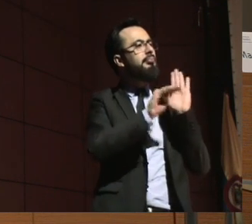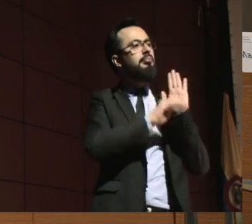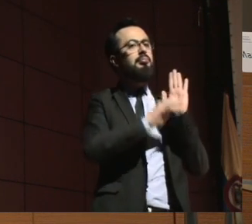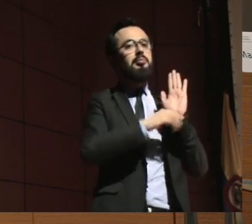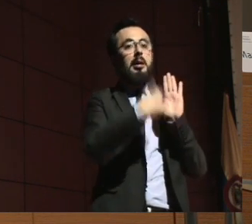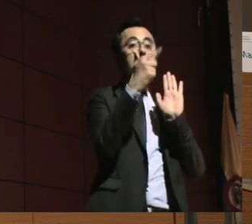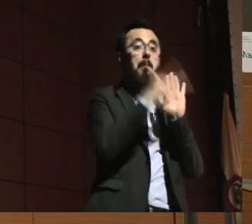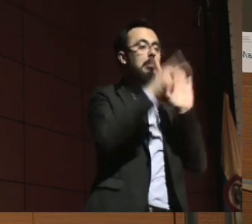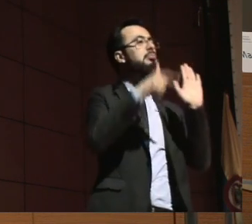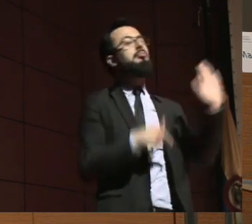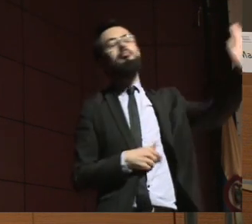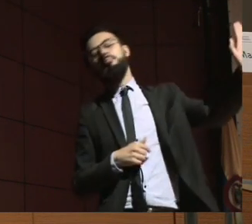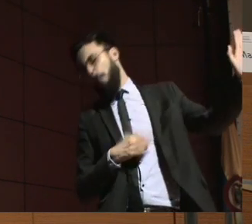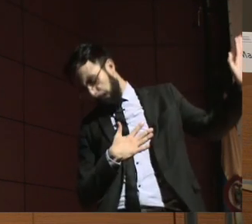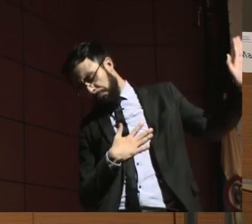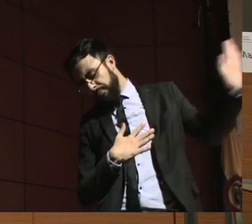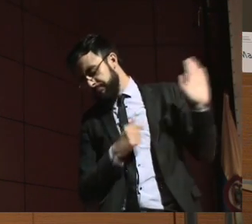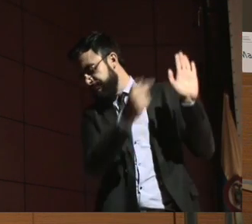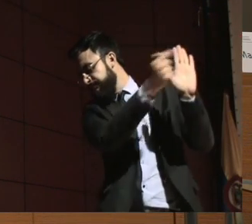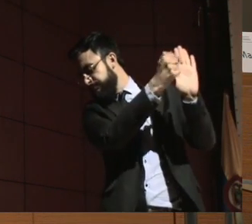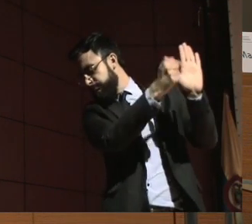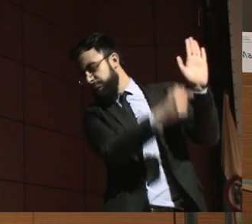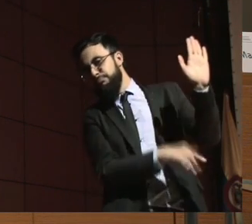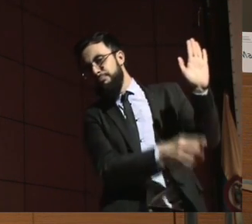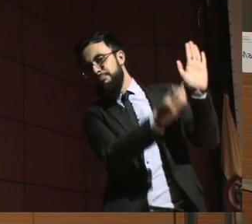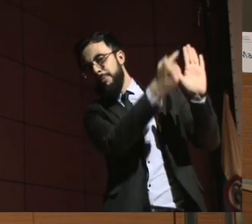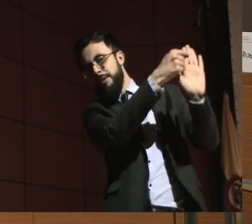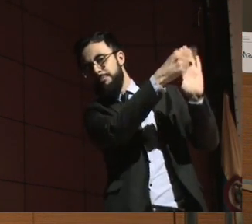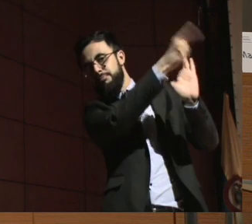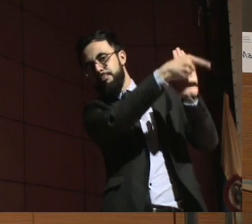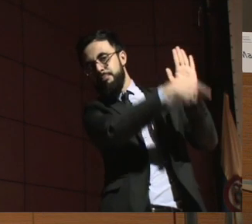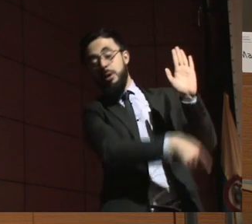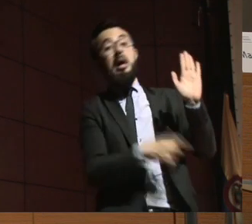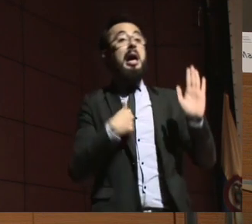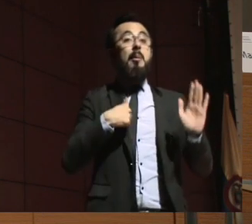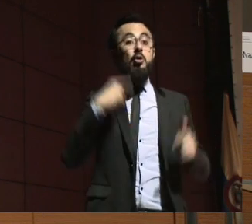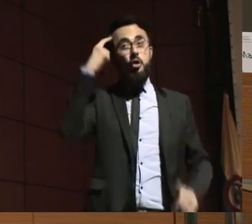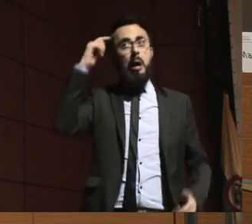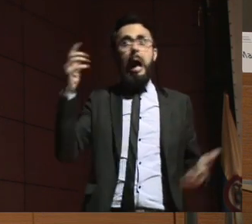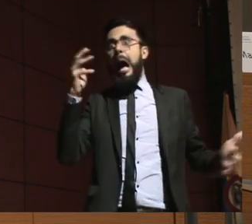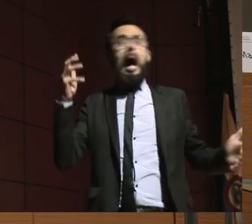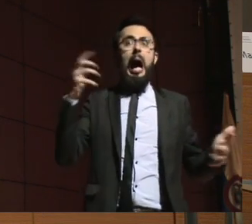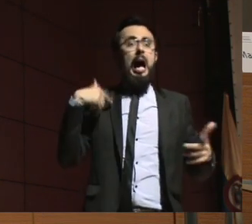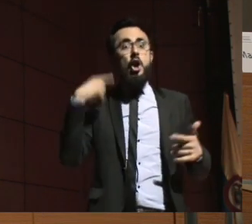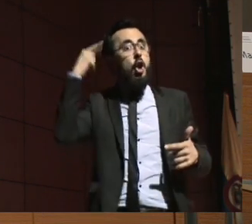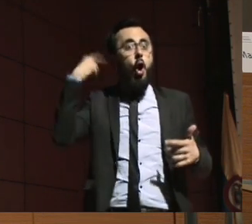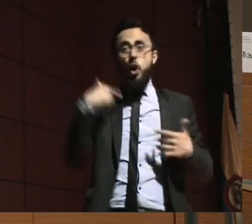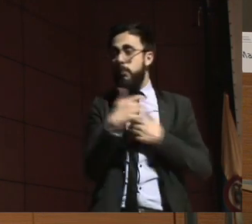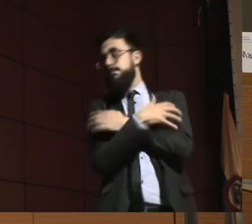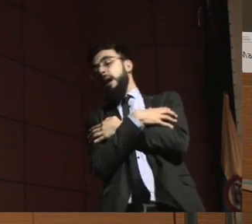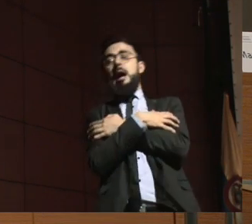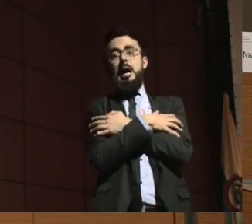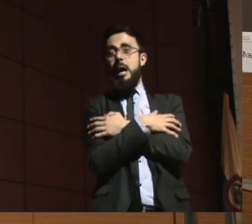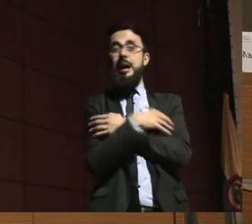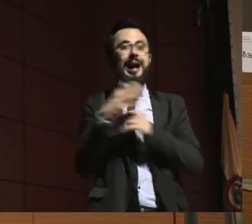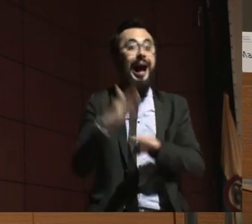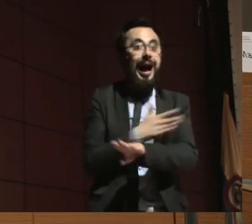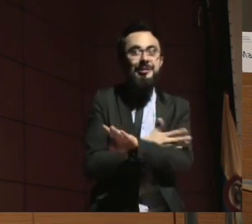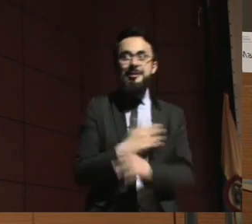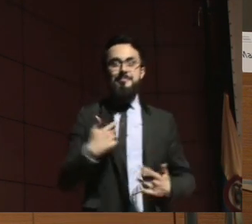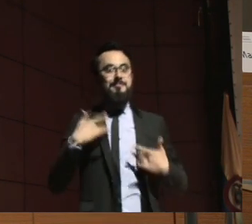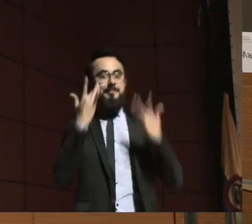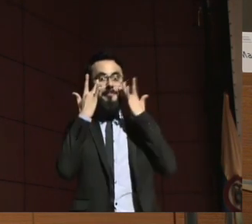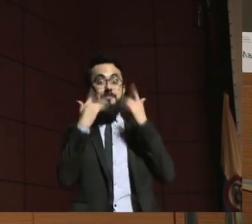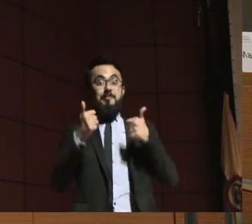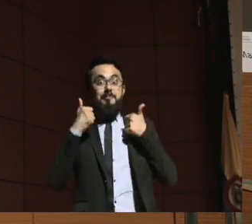tiene una crisis de salud mental, puede decir, por ningún motivo me institucionalicen, por ningún motivo me den este medicamento, solamente